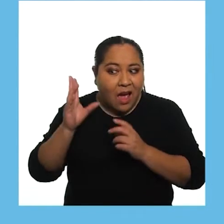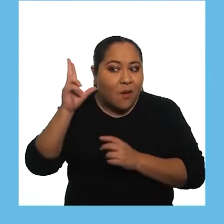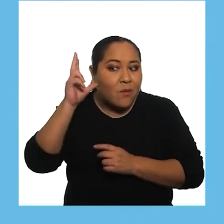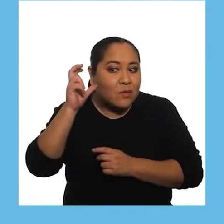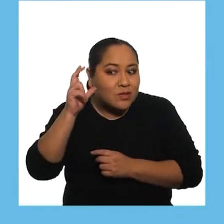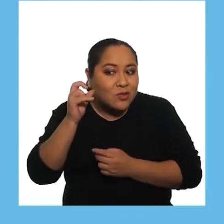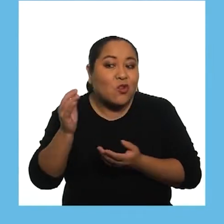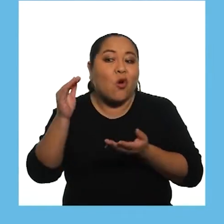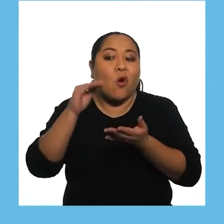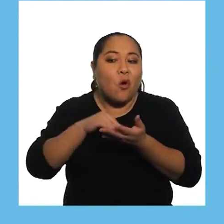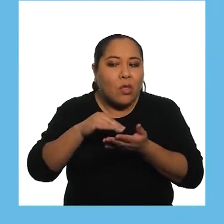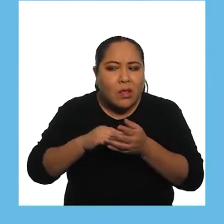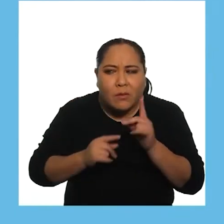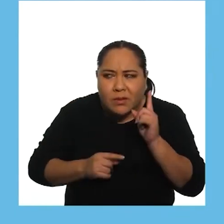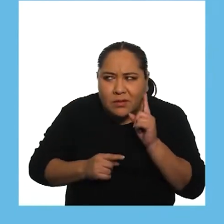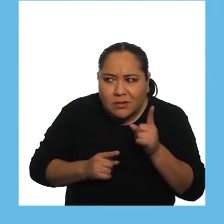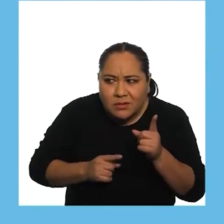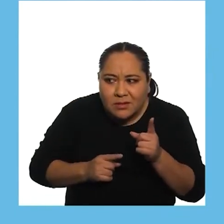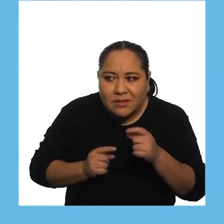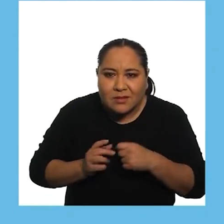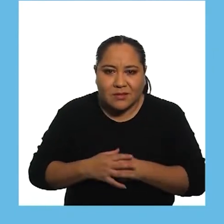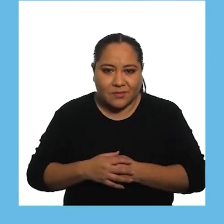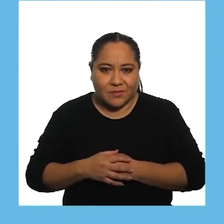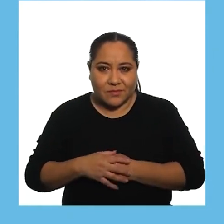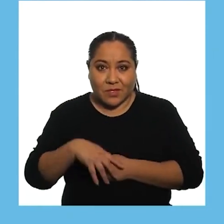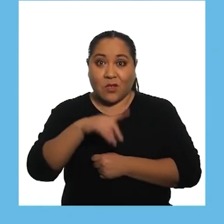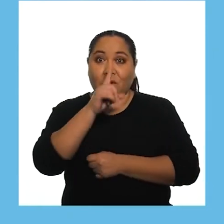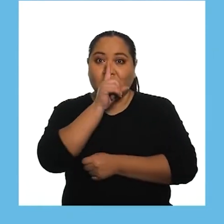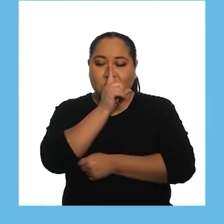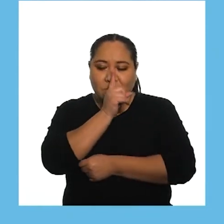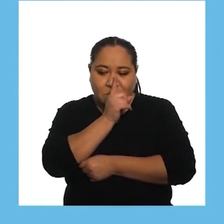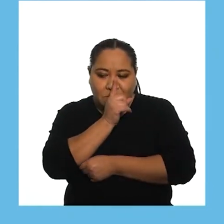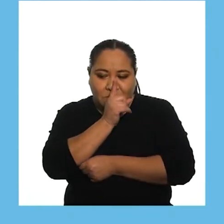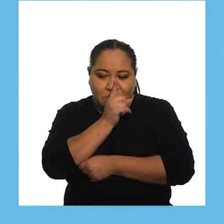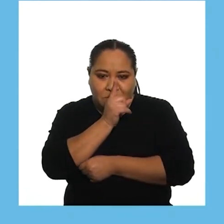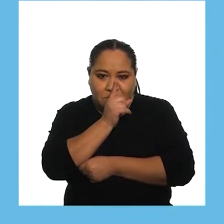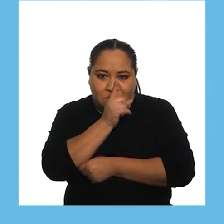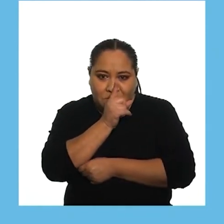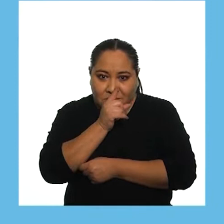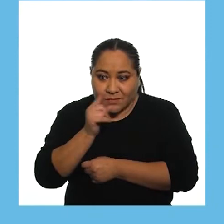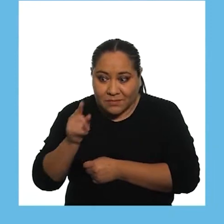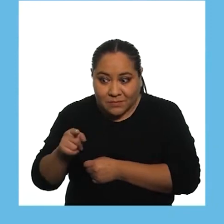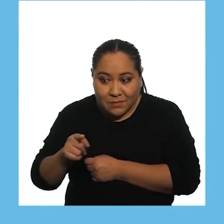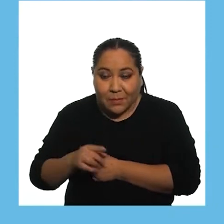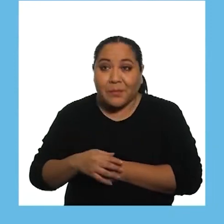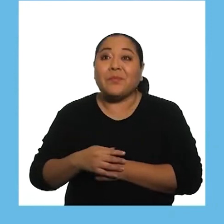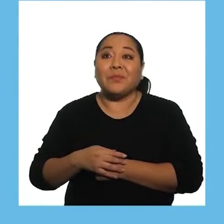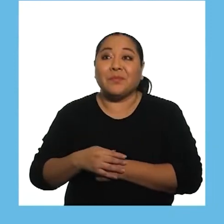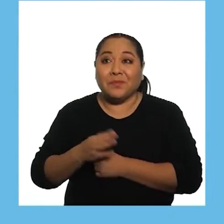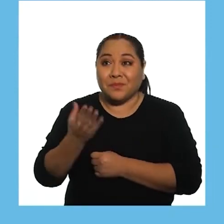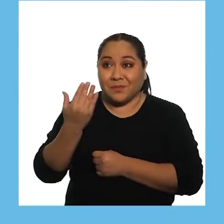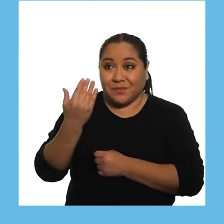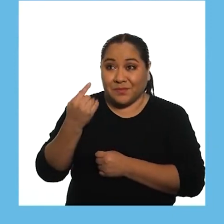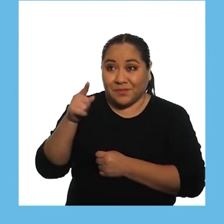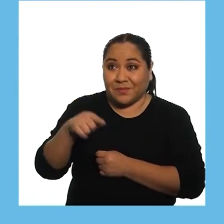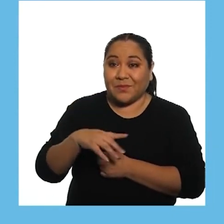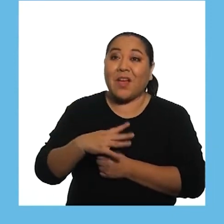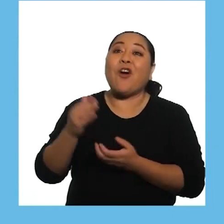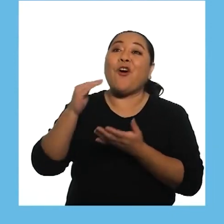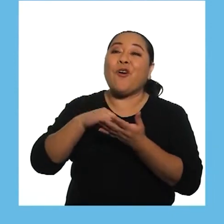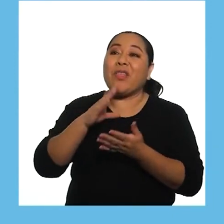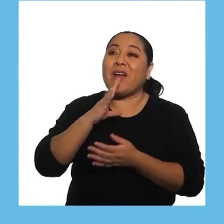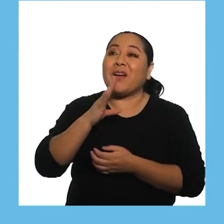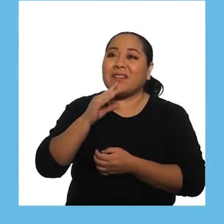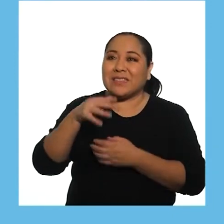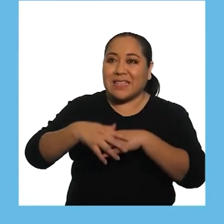que van a escuchar otra vez Guarda silencio y hazle señas a la otra persona